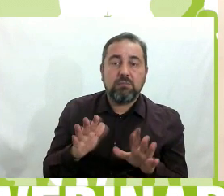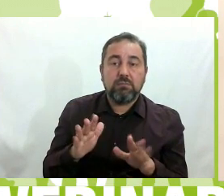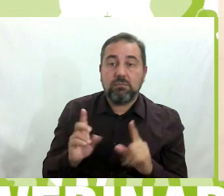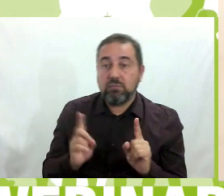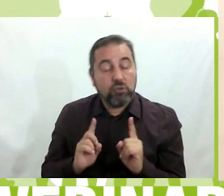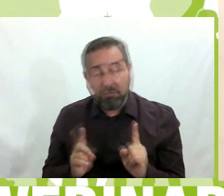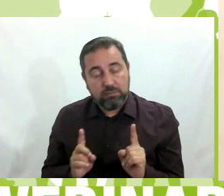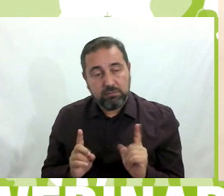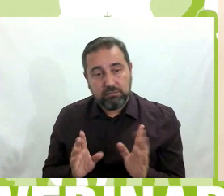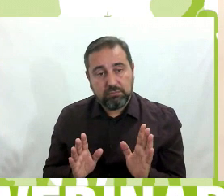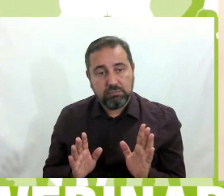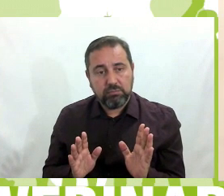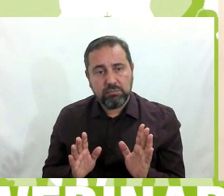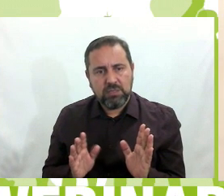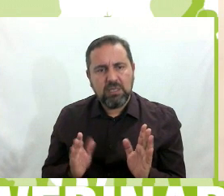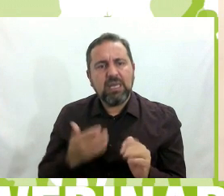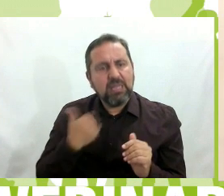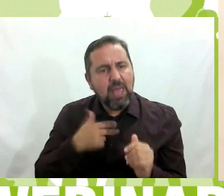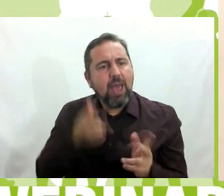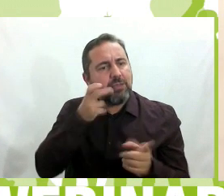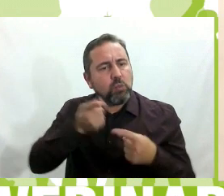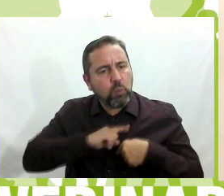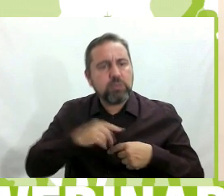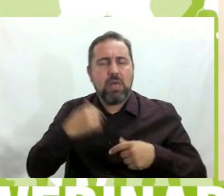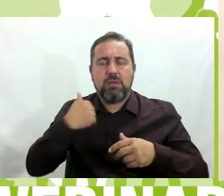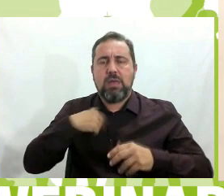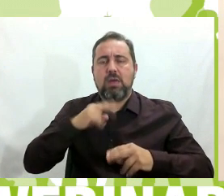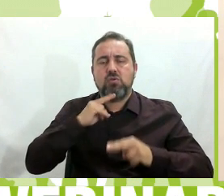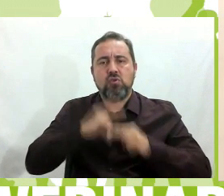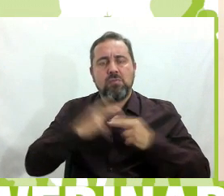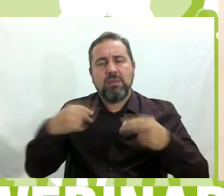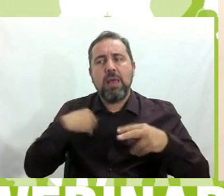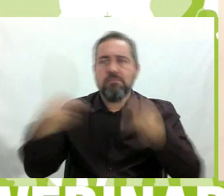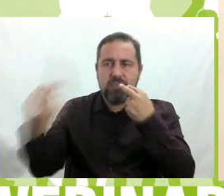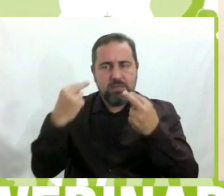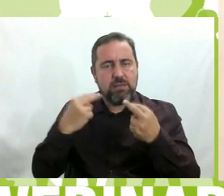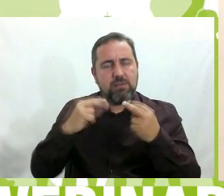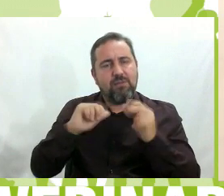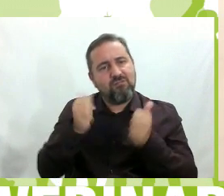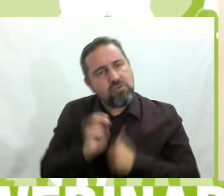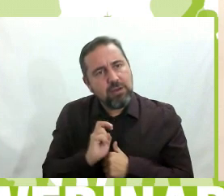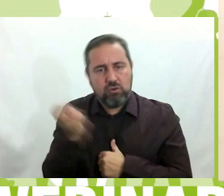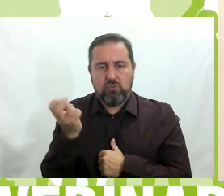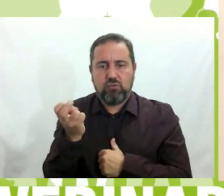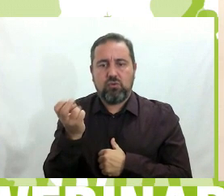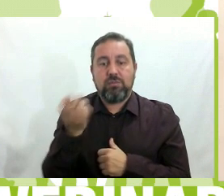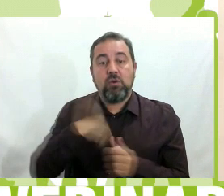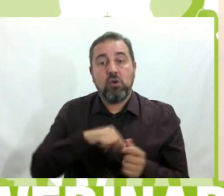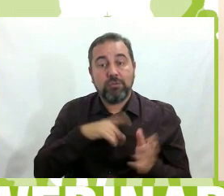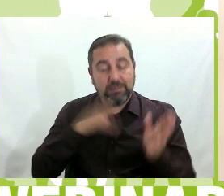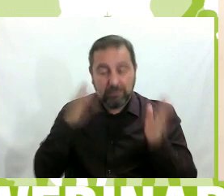No, ya se nos escucha, se nos nombra, se nos mira de otra manera. Pero nosotros enfocamos ese camino